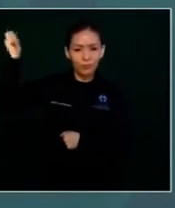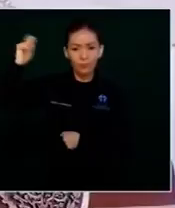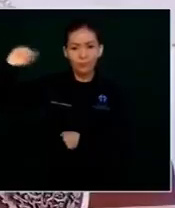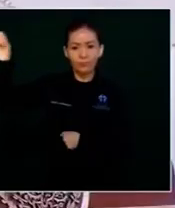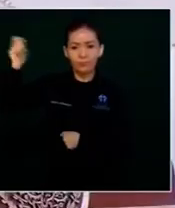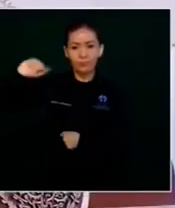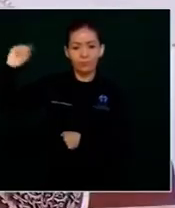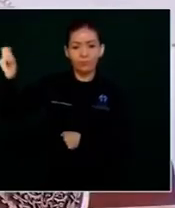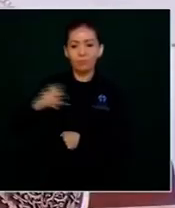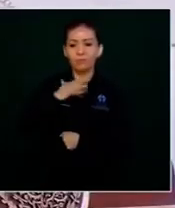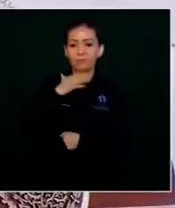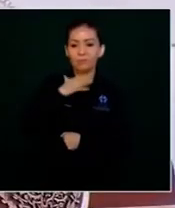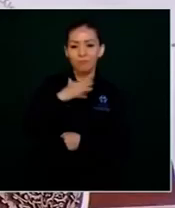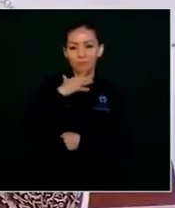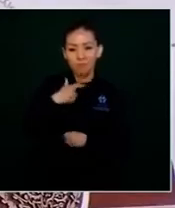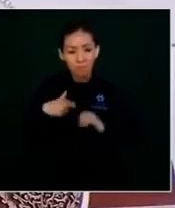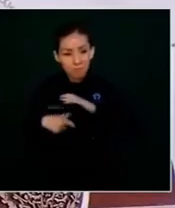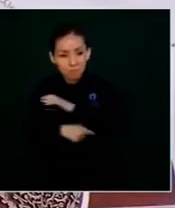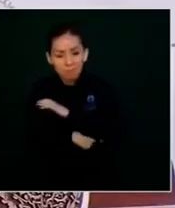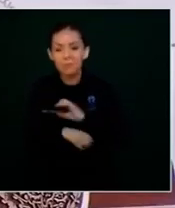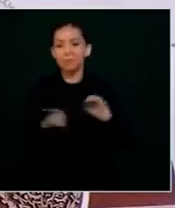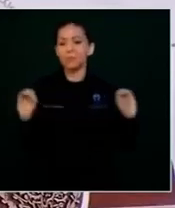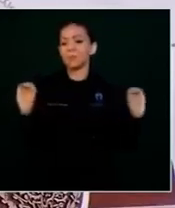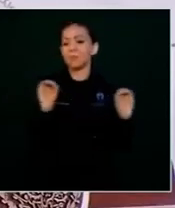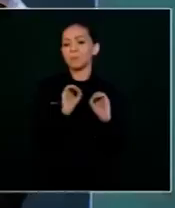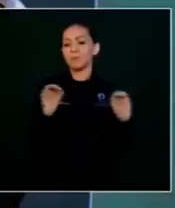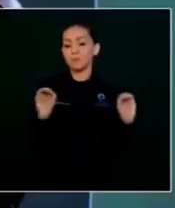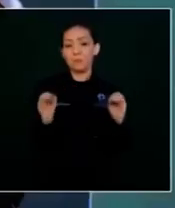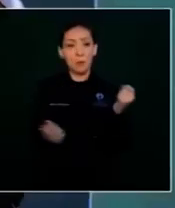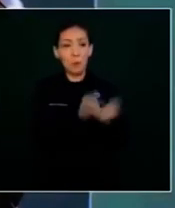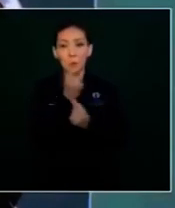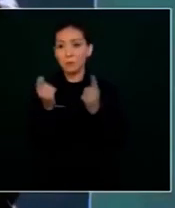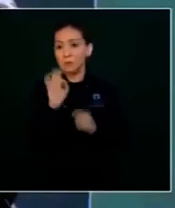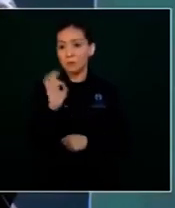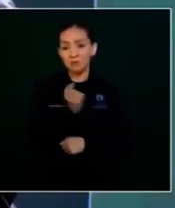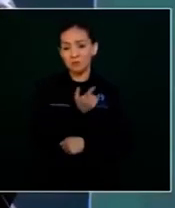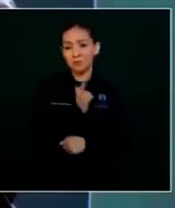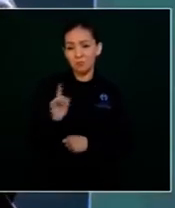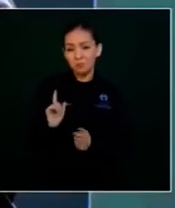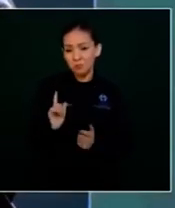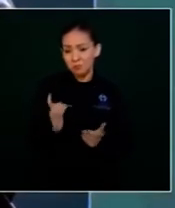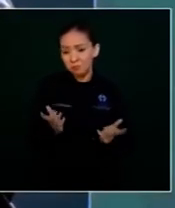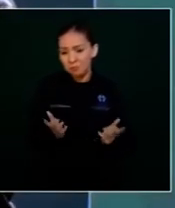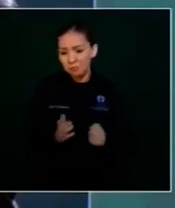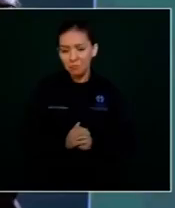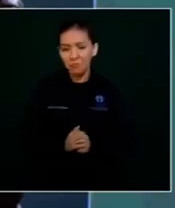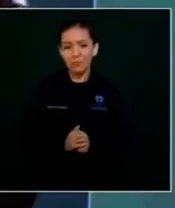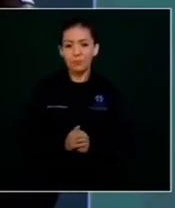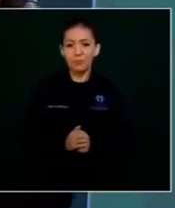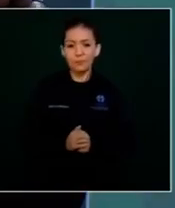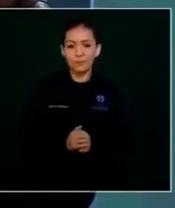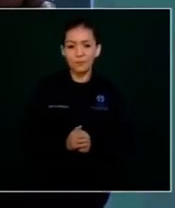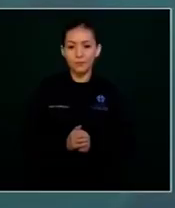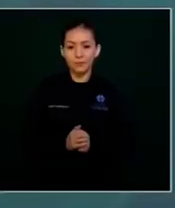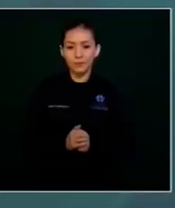No hay corrupción, aunque no les guste a mis adversarios. Ya no hay